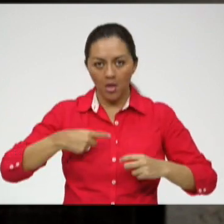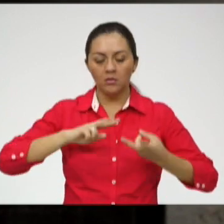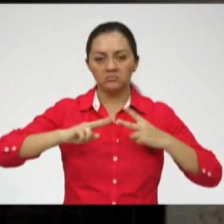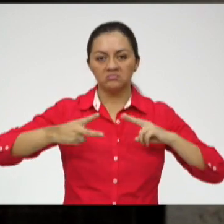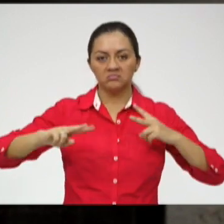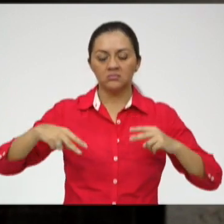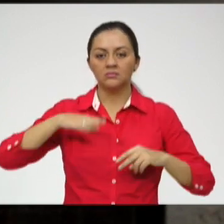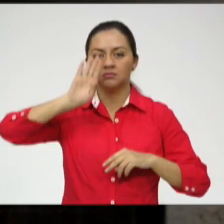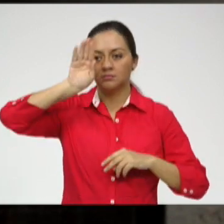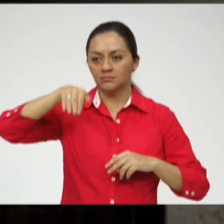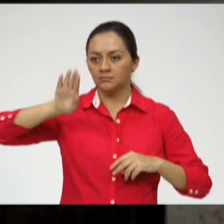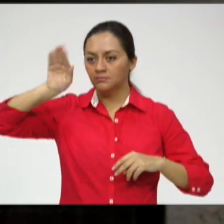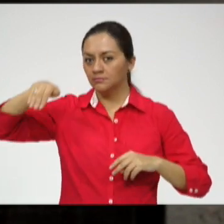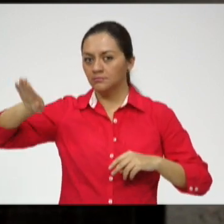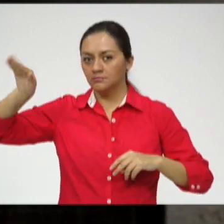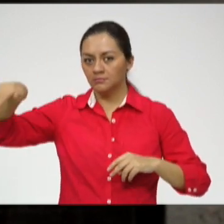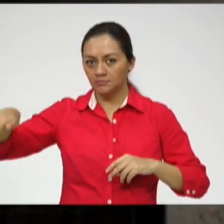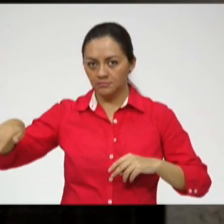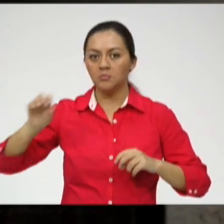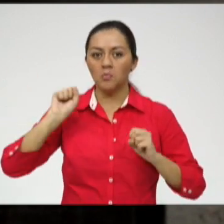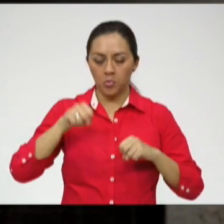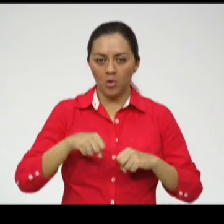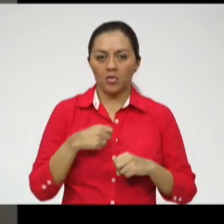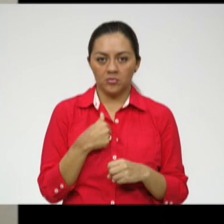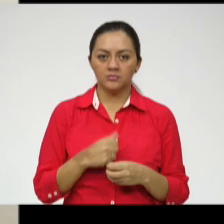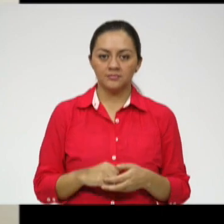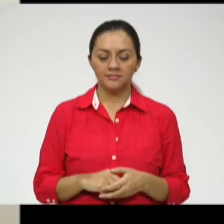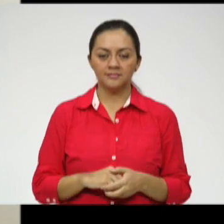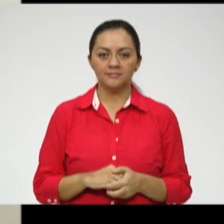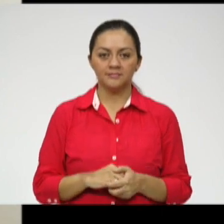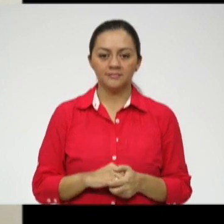de tono y subir y bajar un poco la voz.